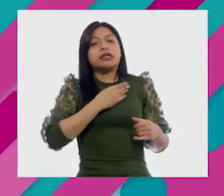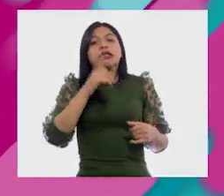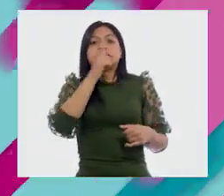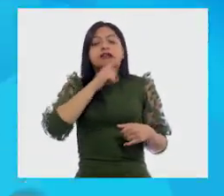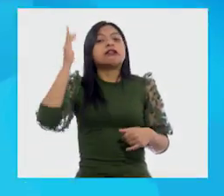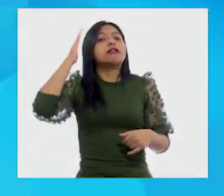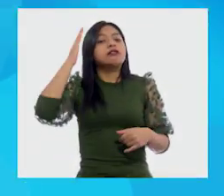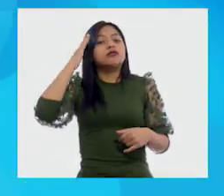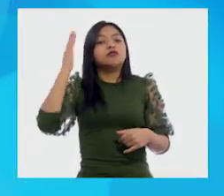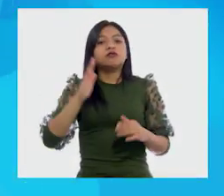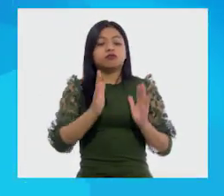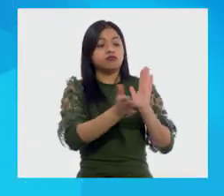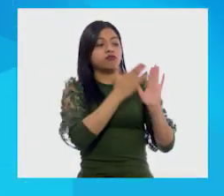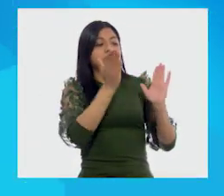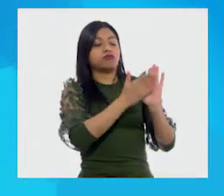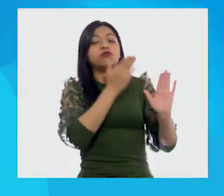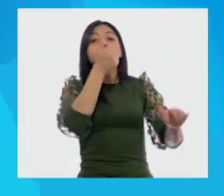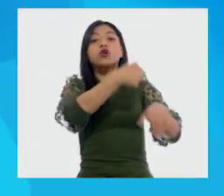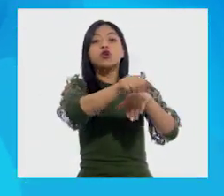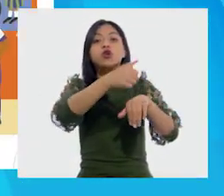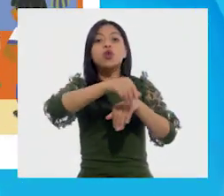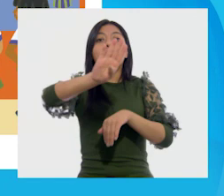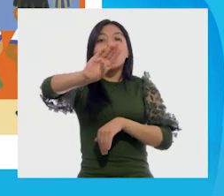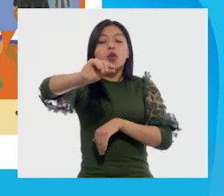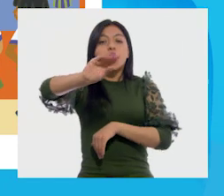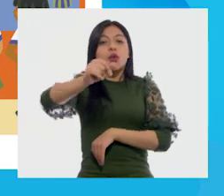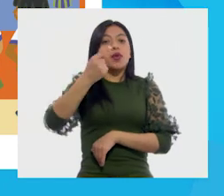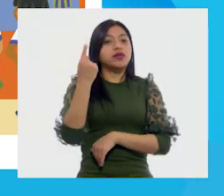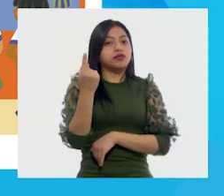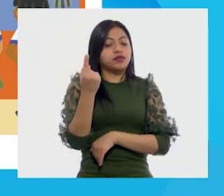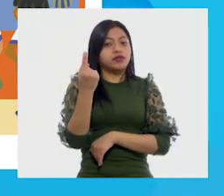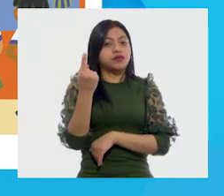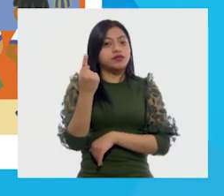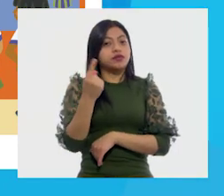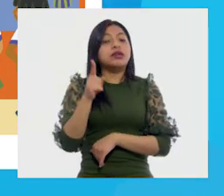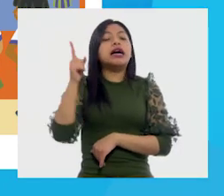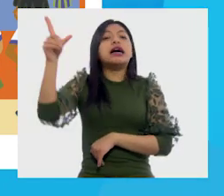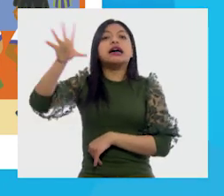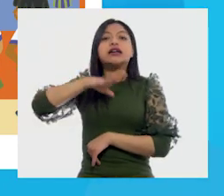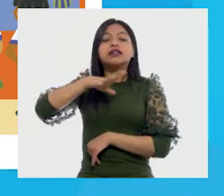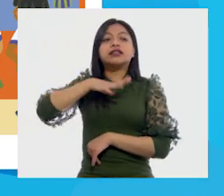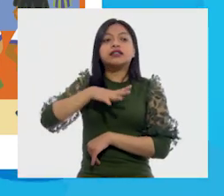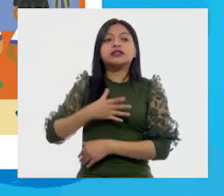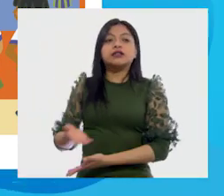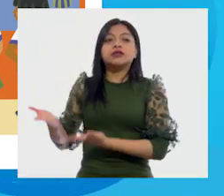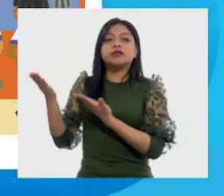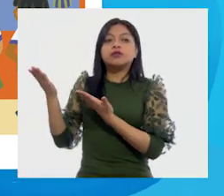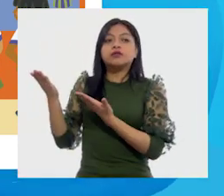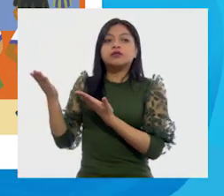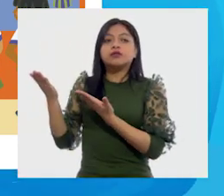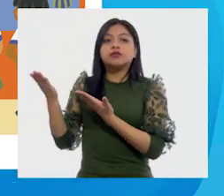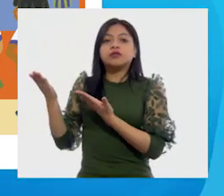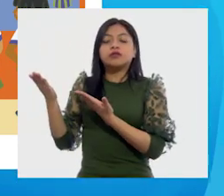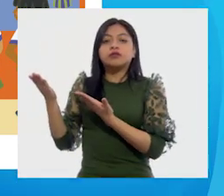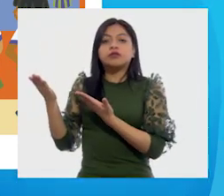Materna. Muy bien. En la página 91. Ahí aparece este cartel que habla sobre,